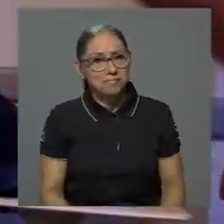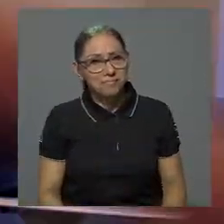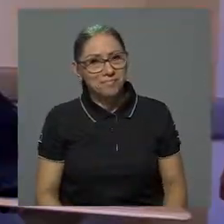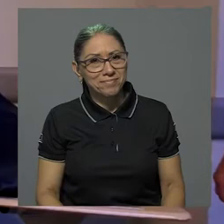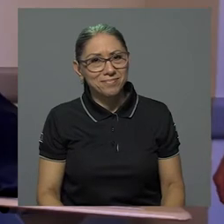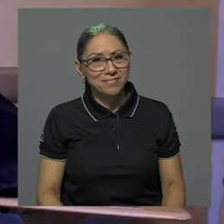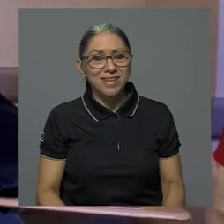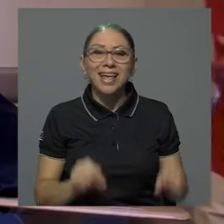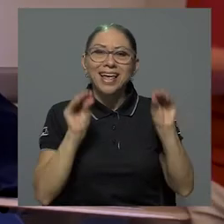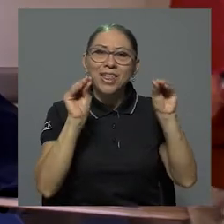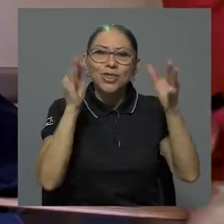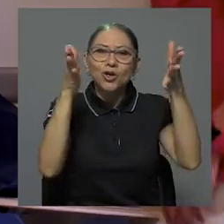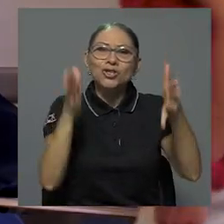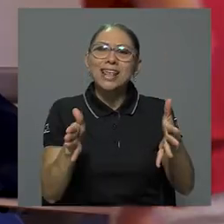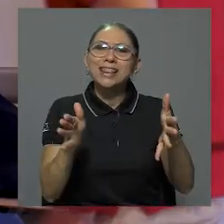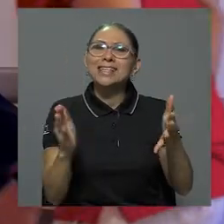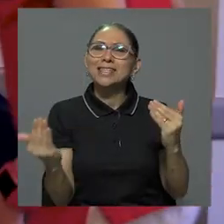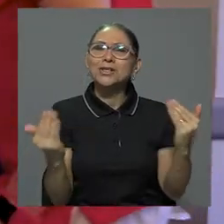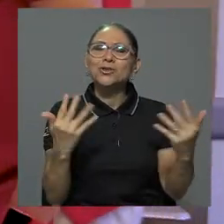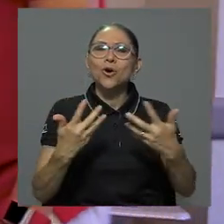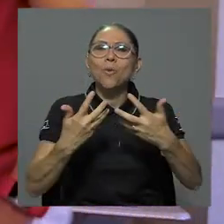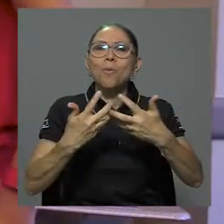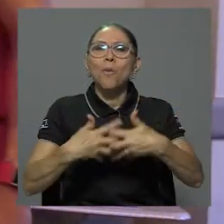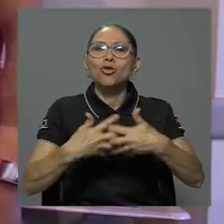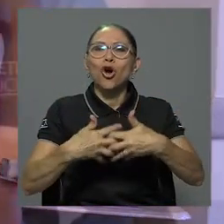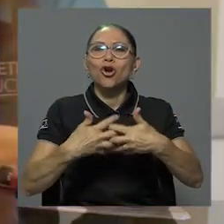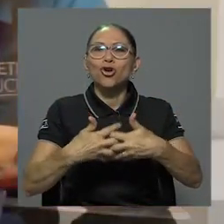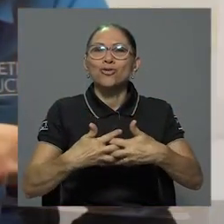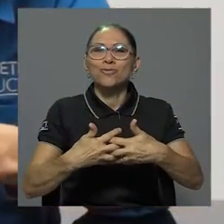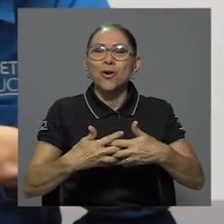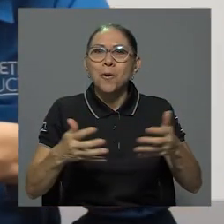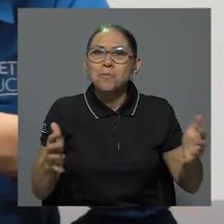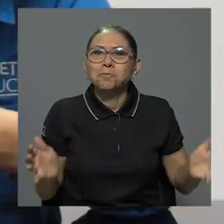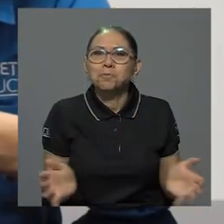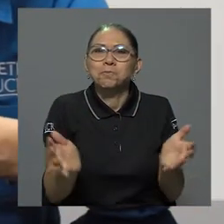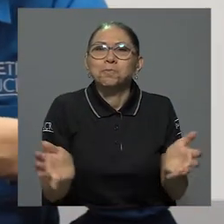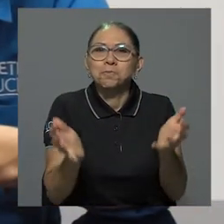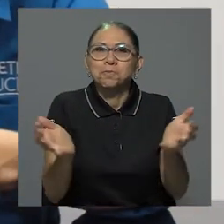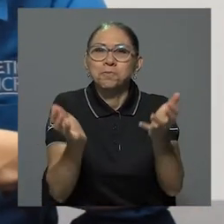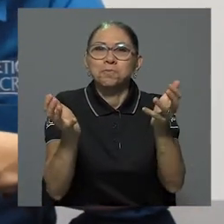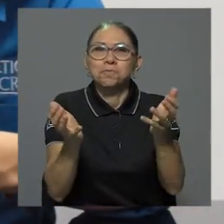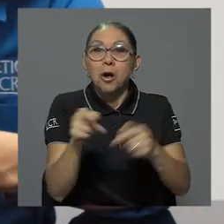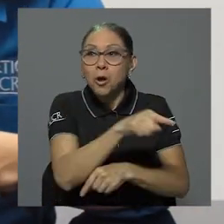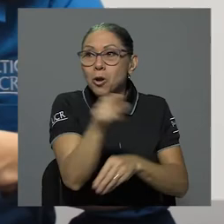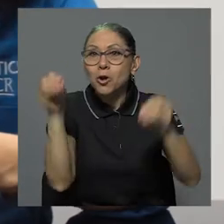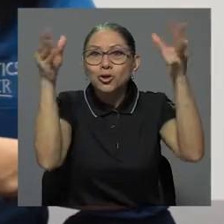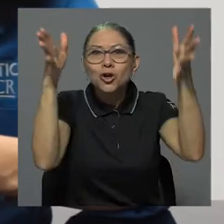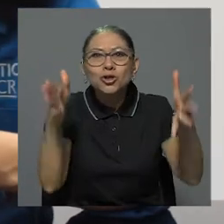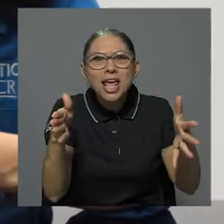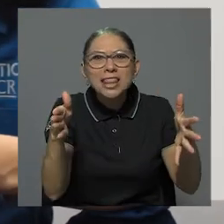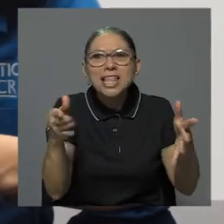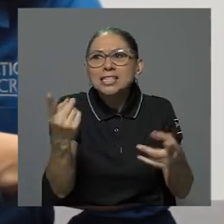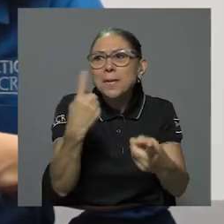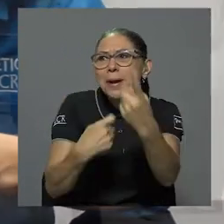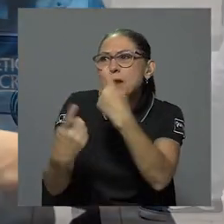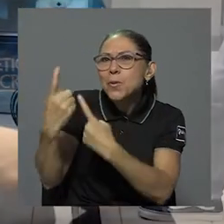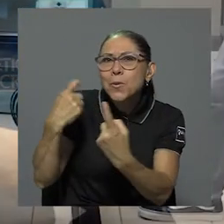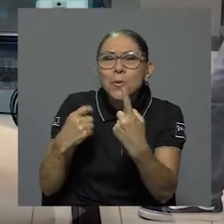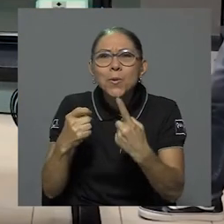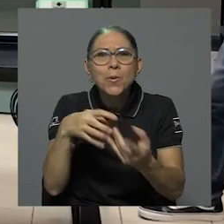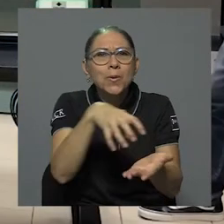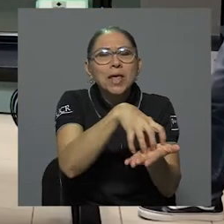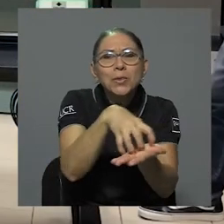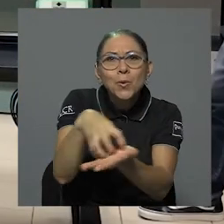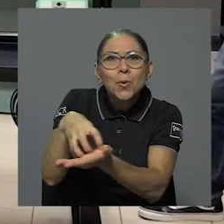Los docentes son el motor para METICS, son las personas que nos van a dar con sus preguntas, con sus inquietudes, las